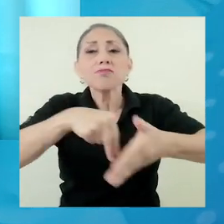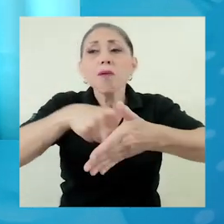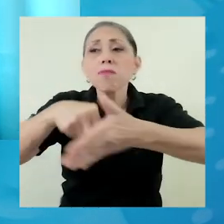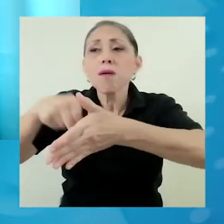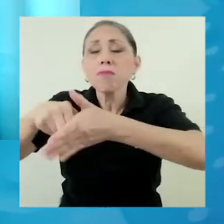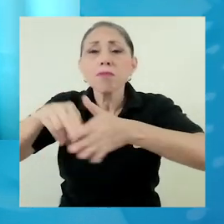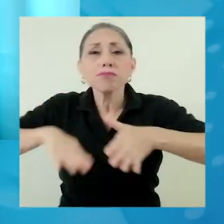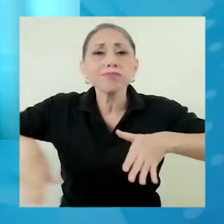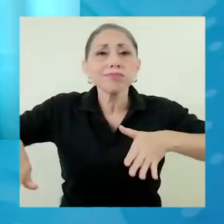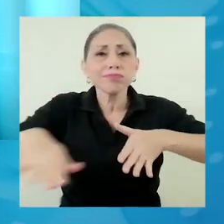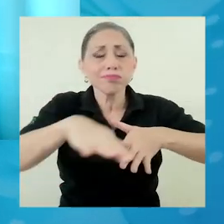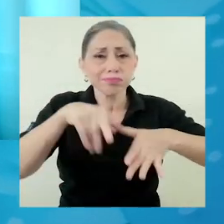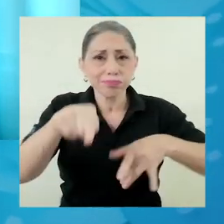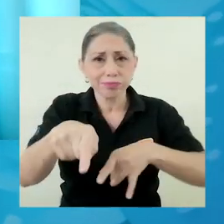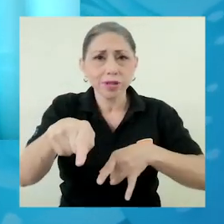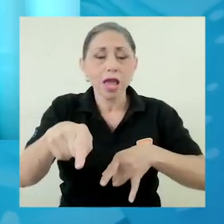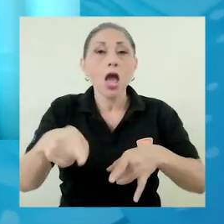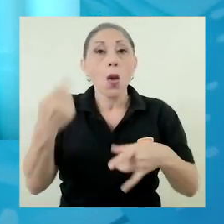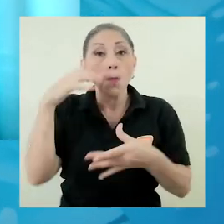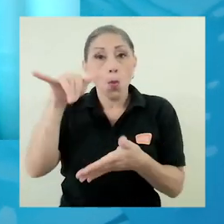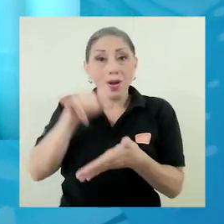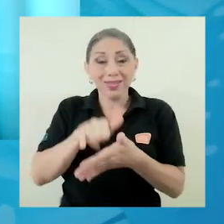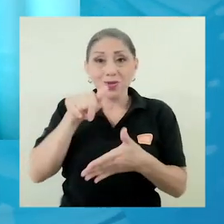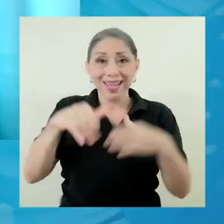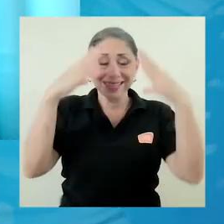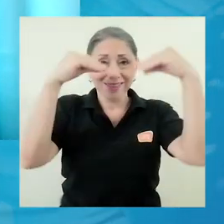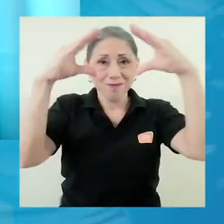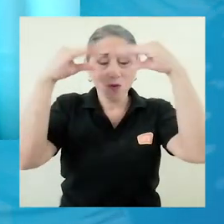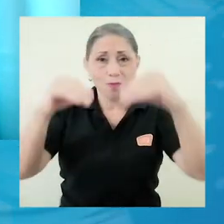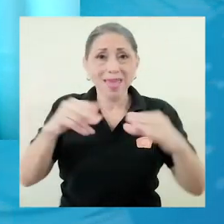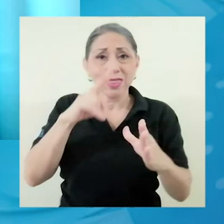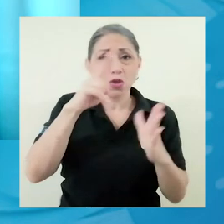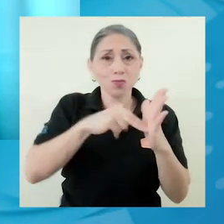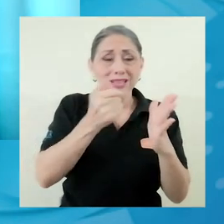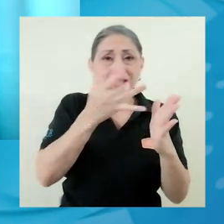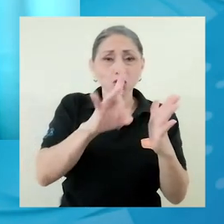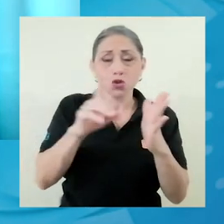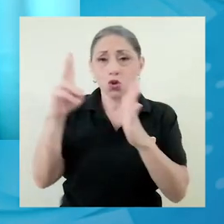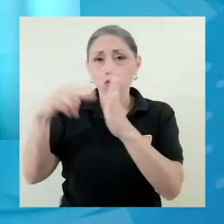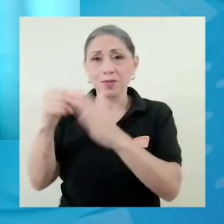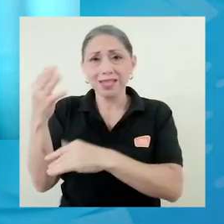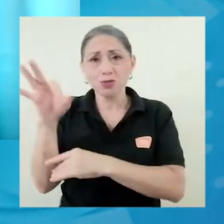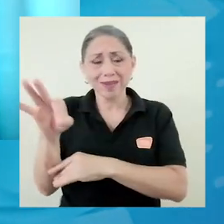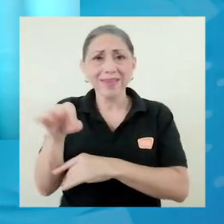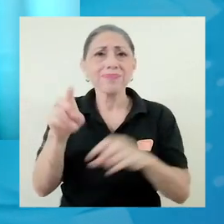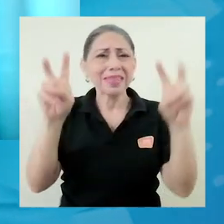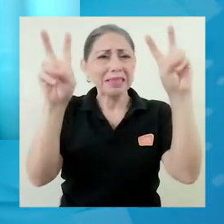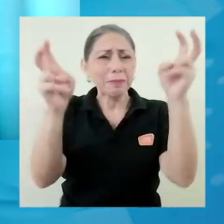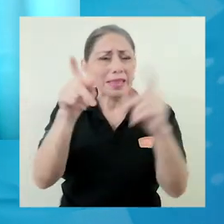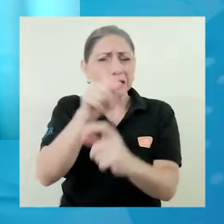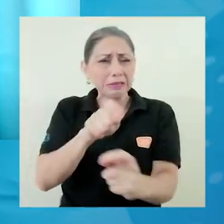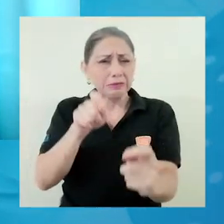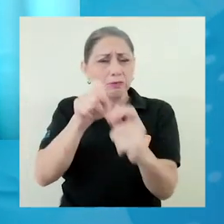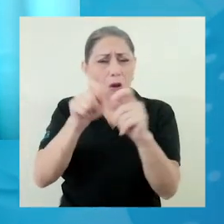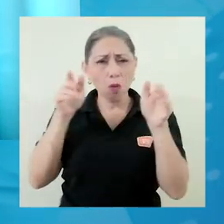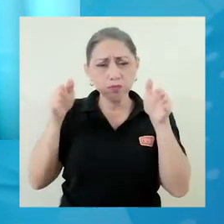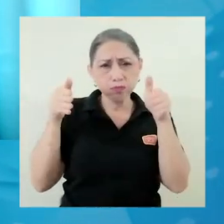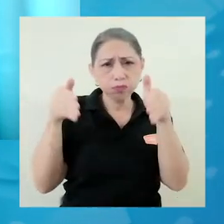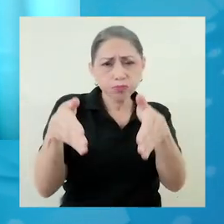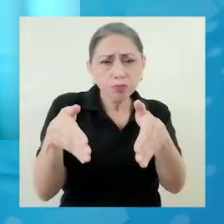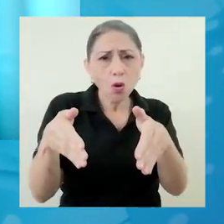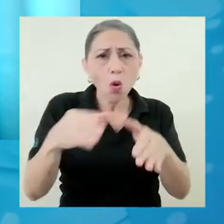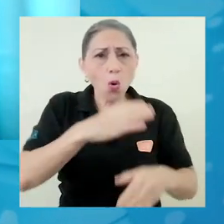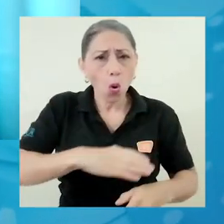Por ello, en este informe 2018-2019, las temáticas son muy puntuales y muy enfocadas